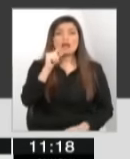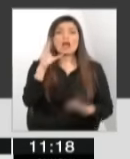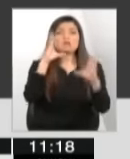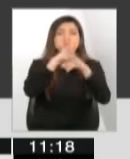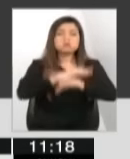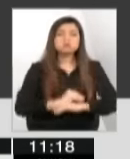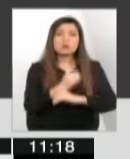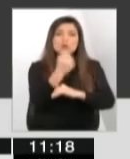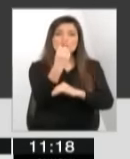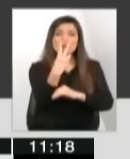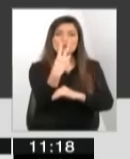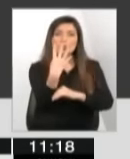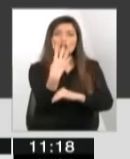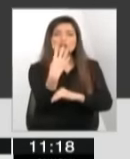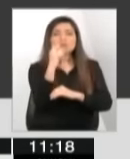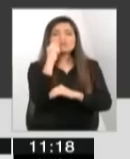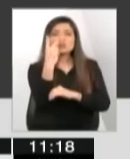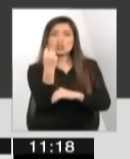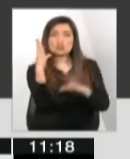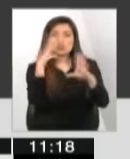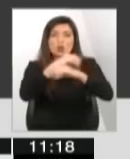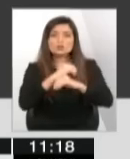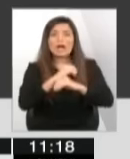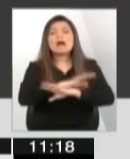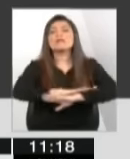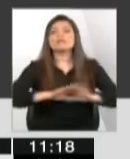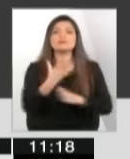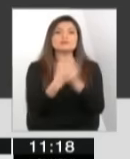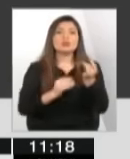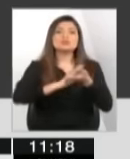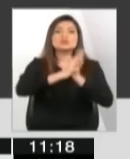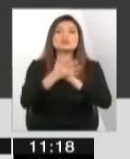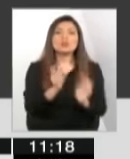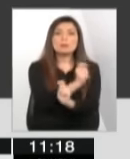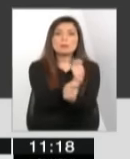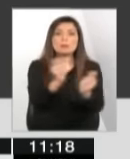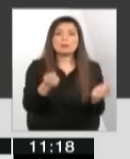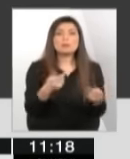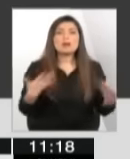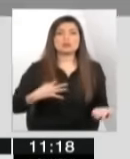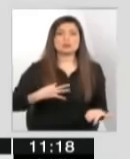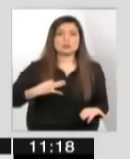todo tipo de propaganda electoral e información electoral de utilidad para la ciudadanía.